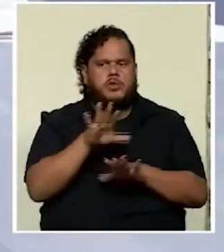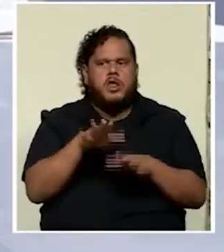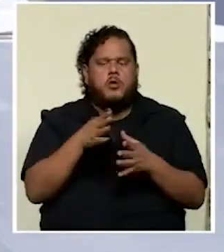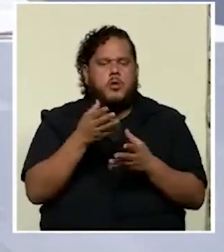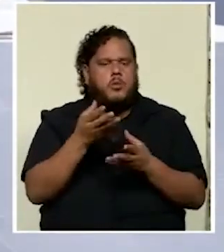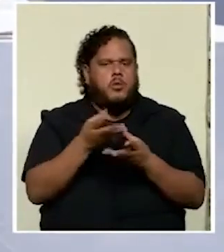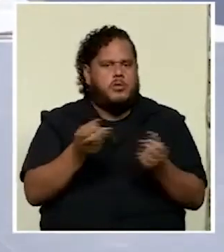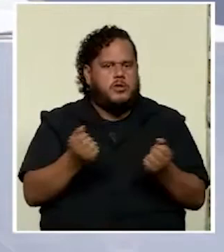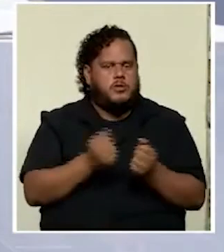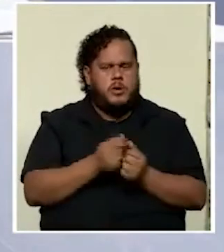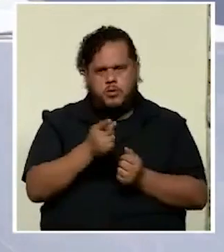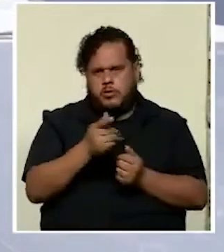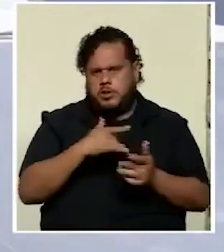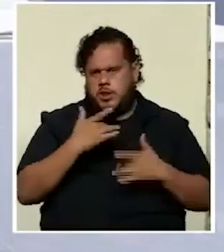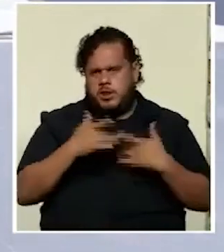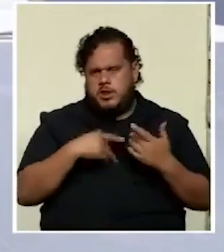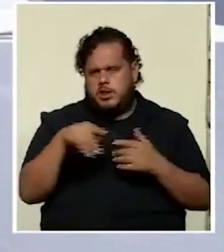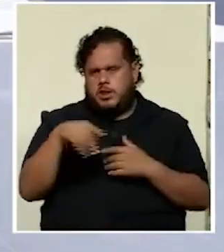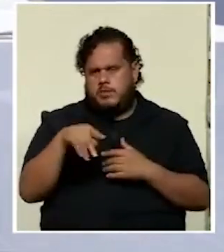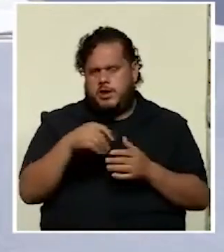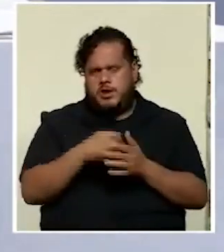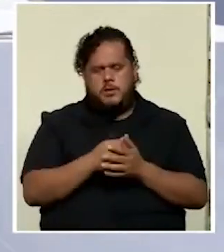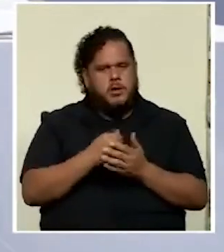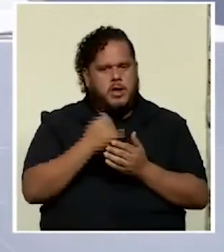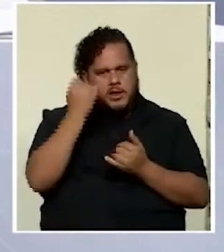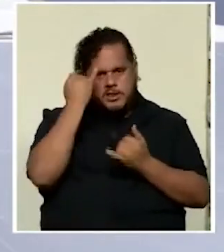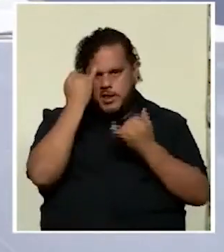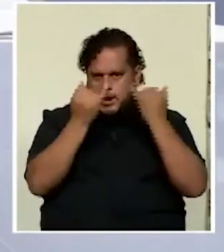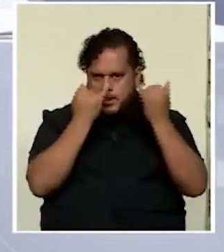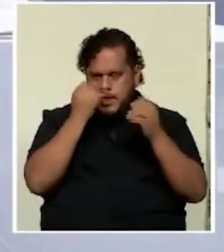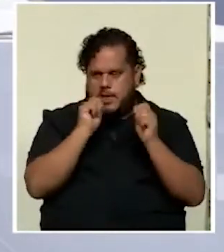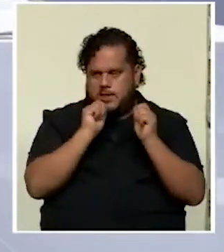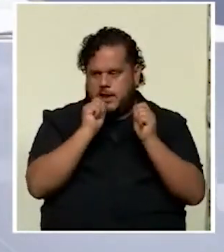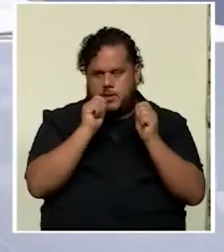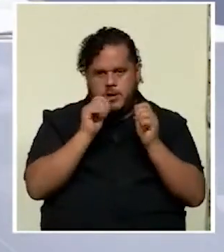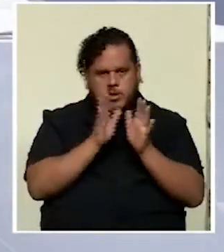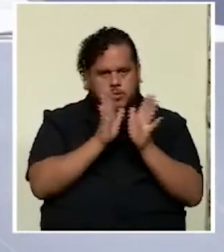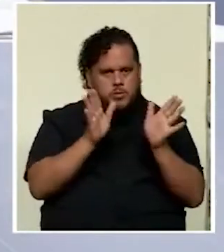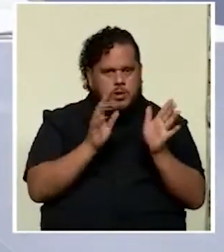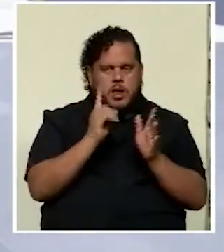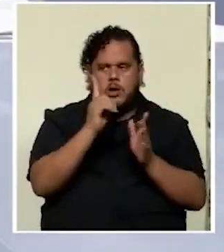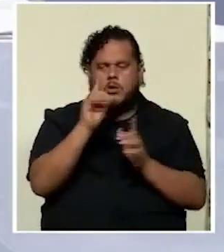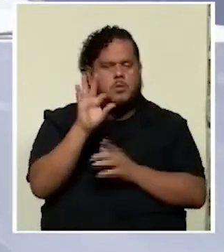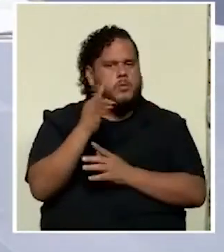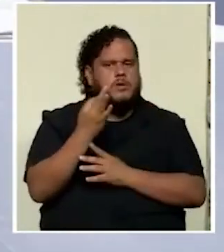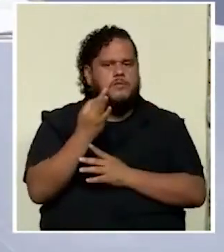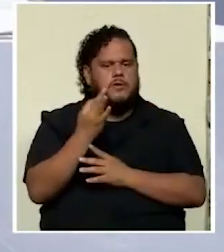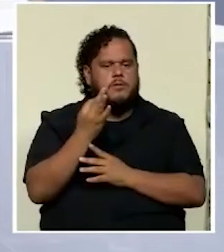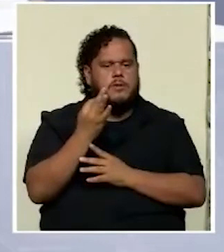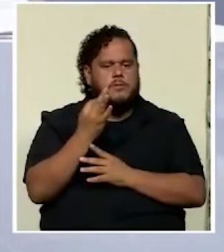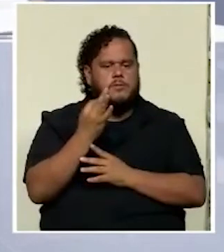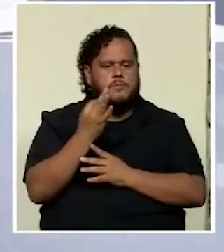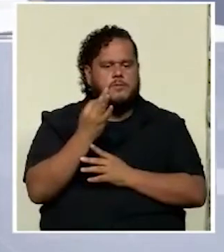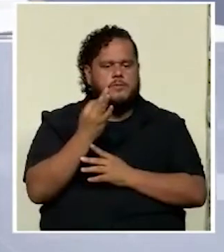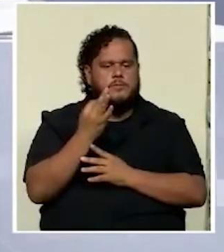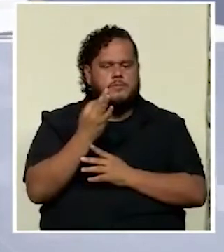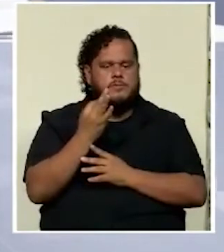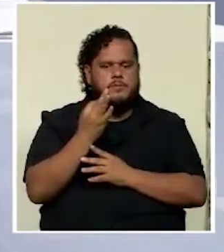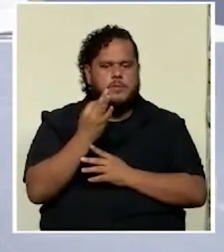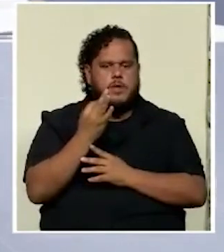siente en peligro usted la idea de la educación pública como un elemento de